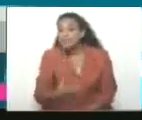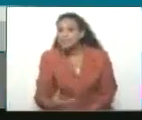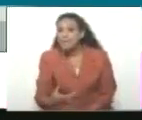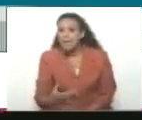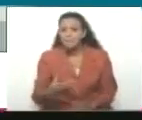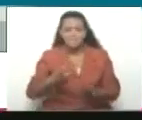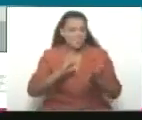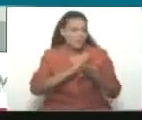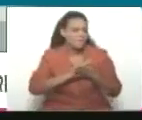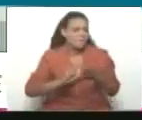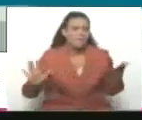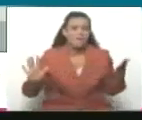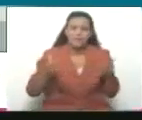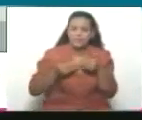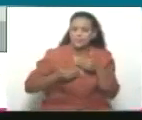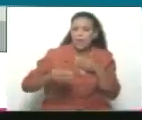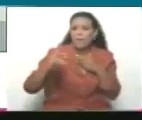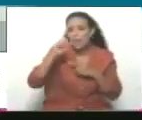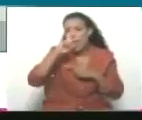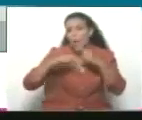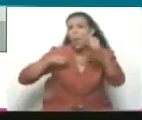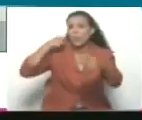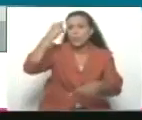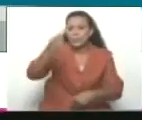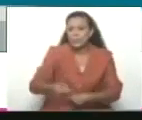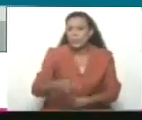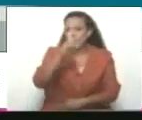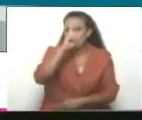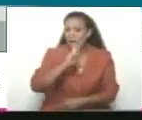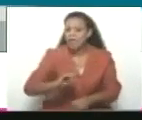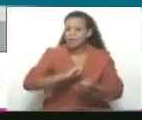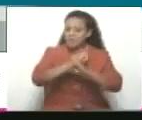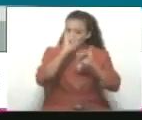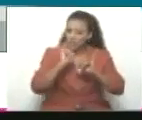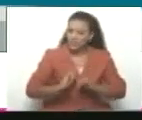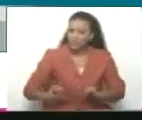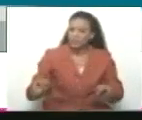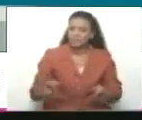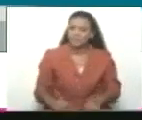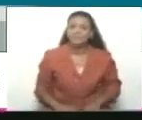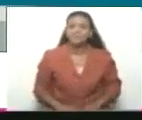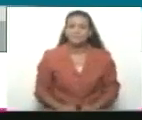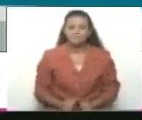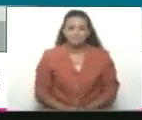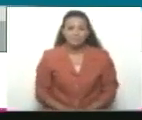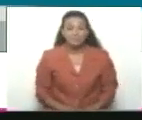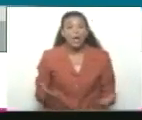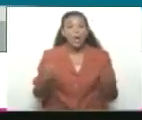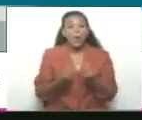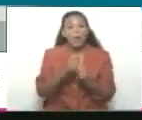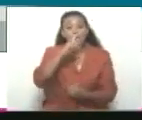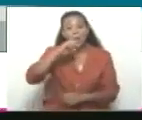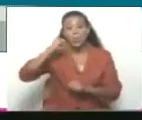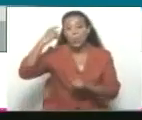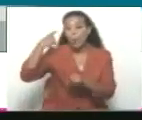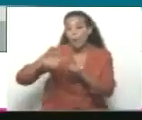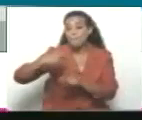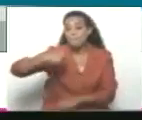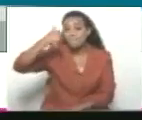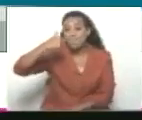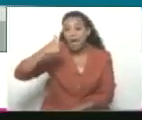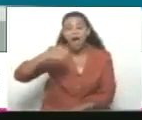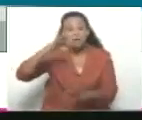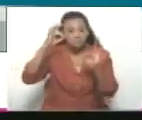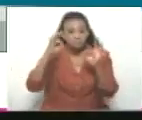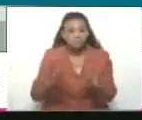avanzando. Avanzando como patria feliz, como pueblo feliz. Con Maduro más, decretando